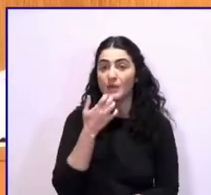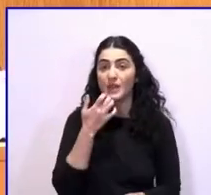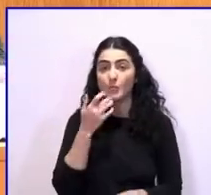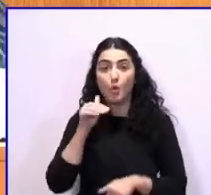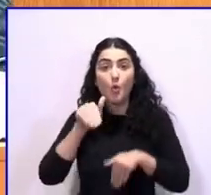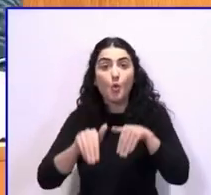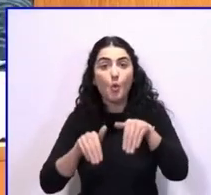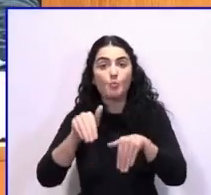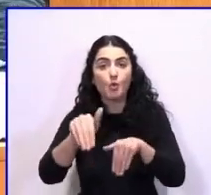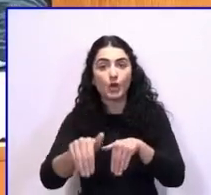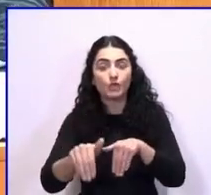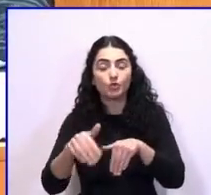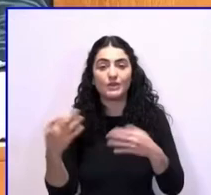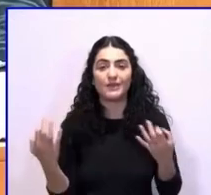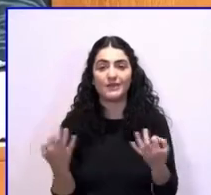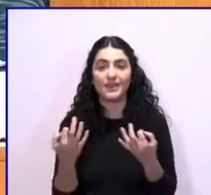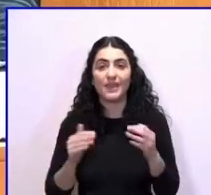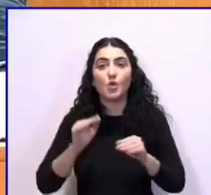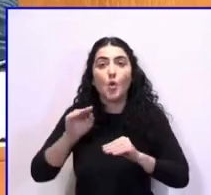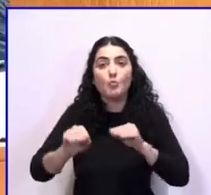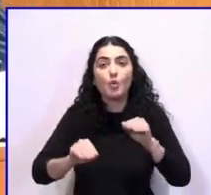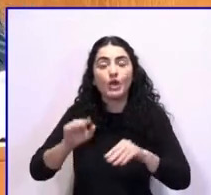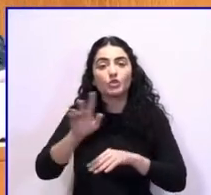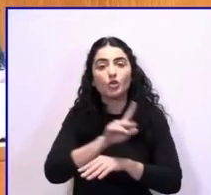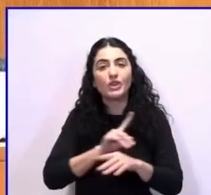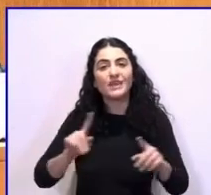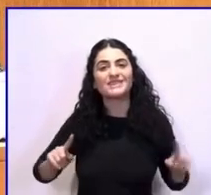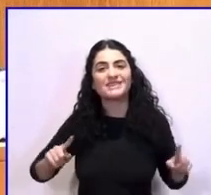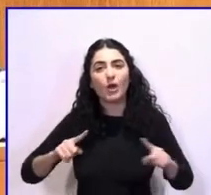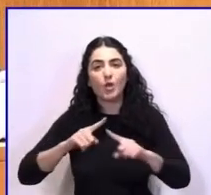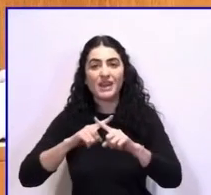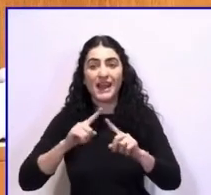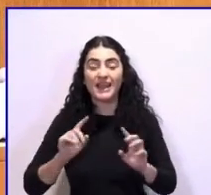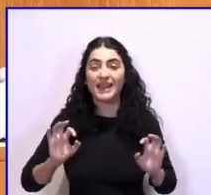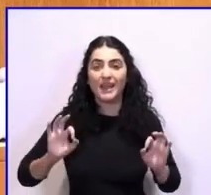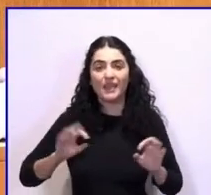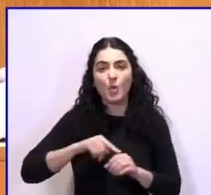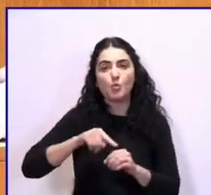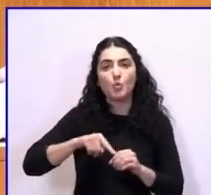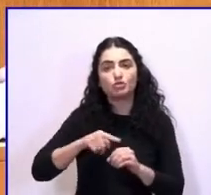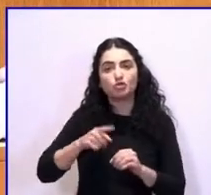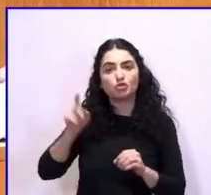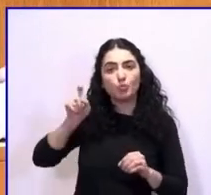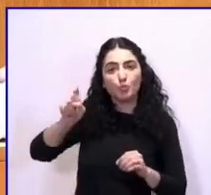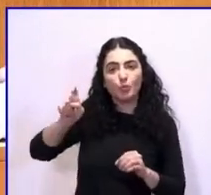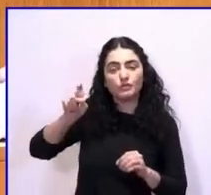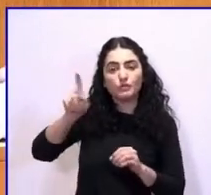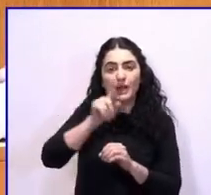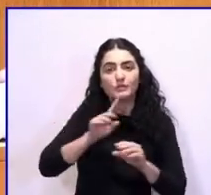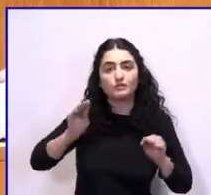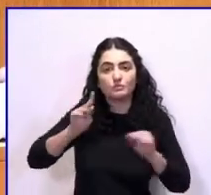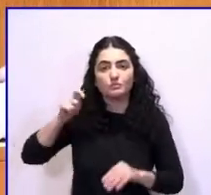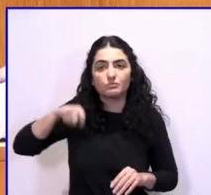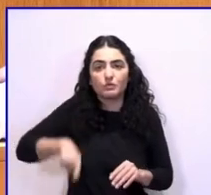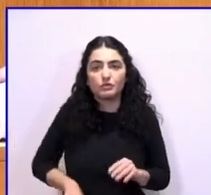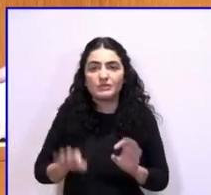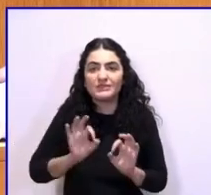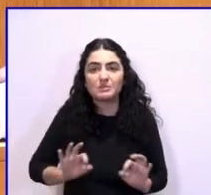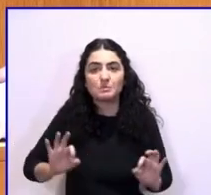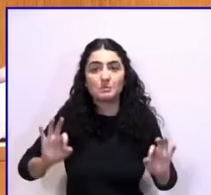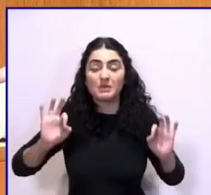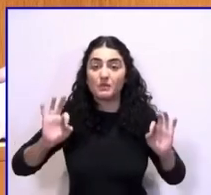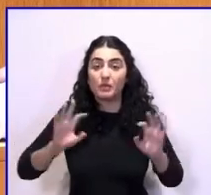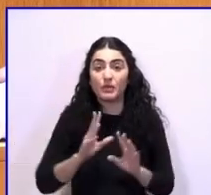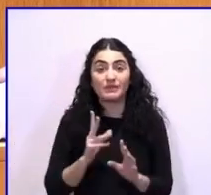convocatorias extraordinarias de puestos de profesorado de formación profesional que no están